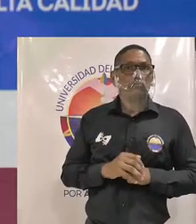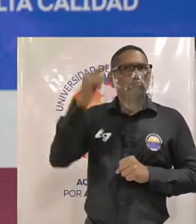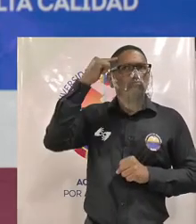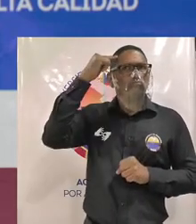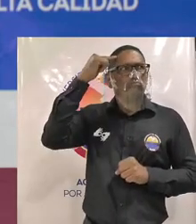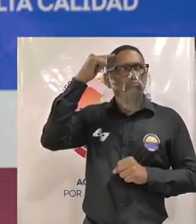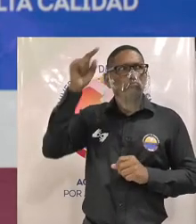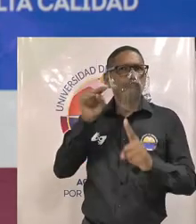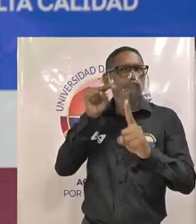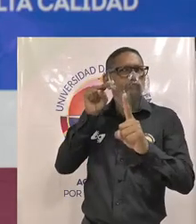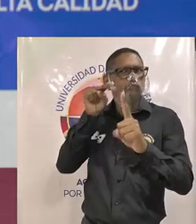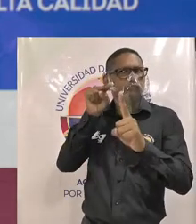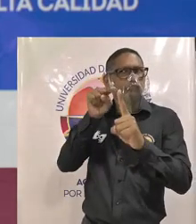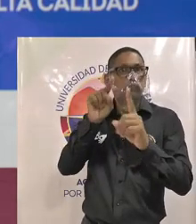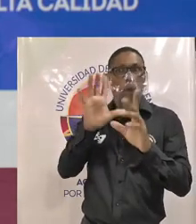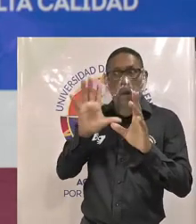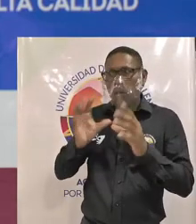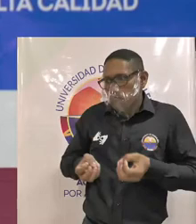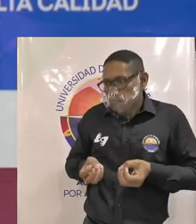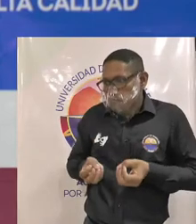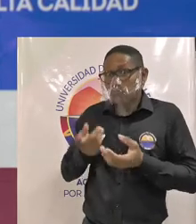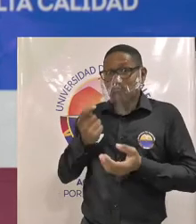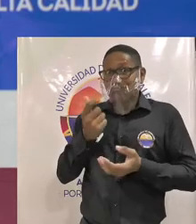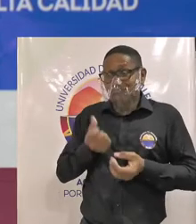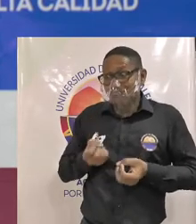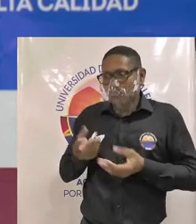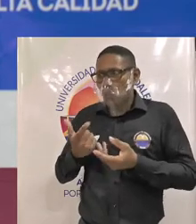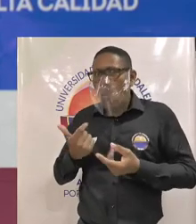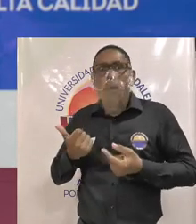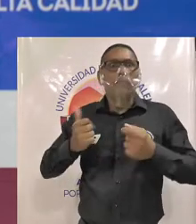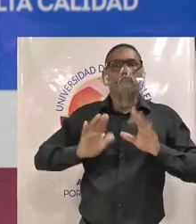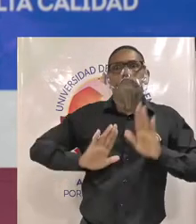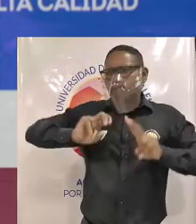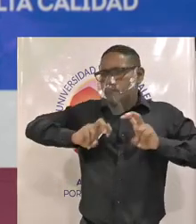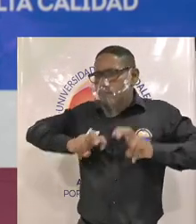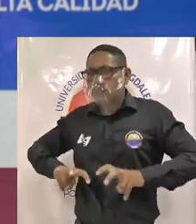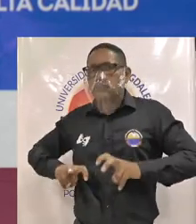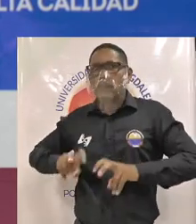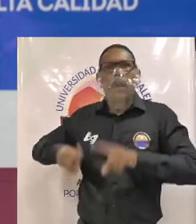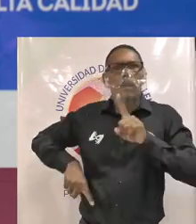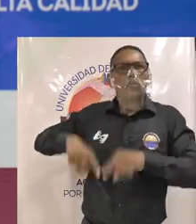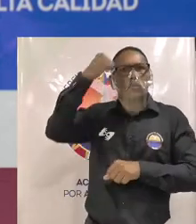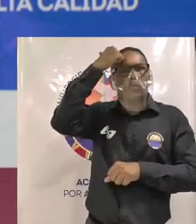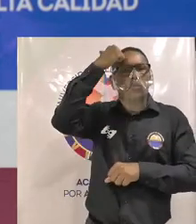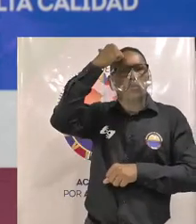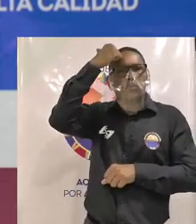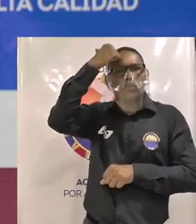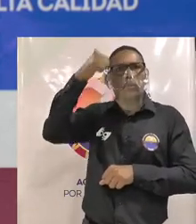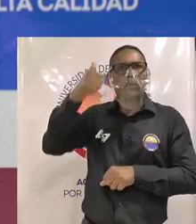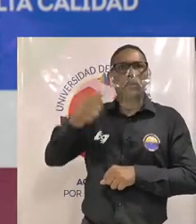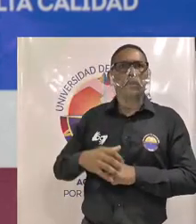ese estímulo económico cuando participan allí sabemos que todavía hay profesores que